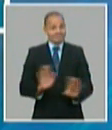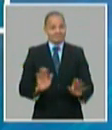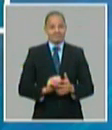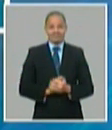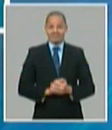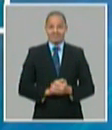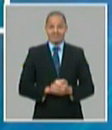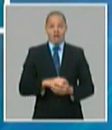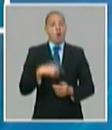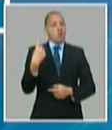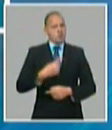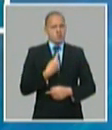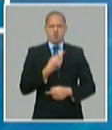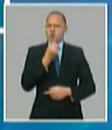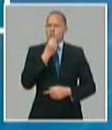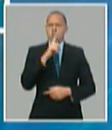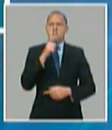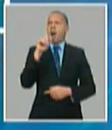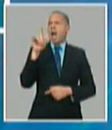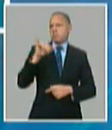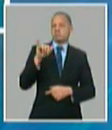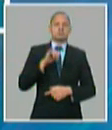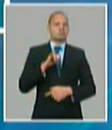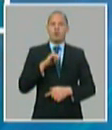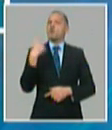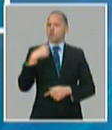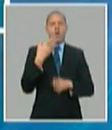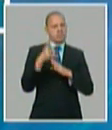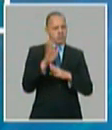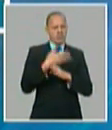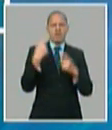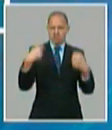y nosotros tenemos que hacer las cosas diferentes y tenemos cómo hacerlo